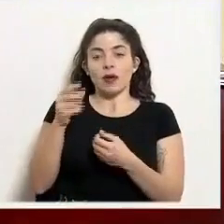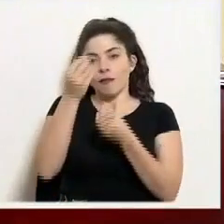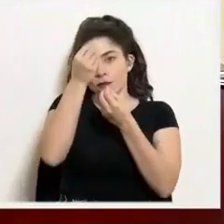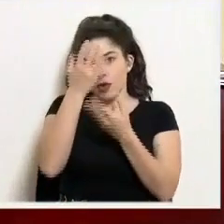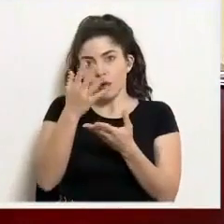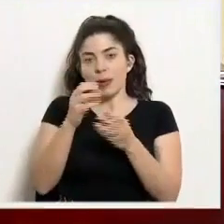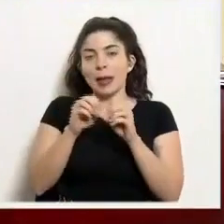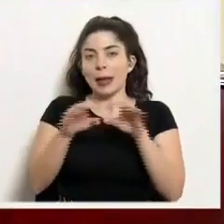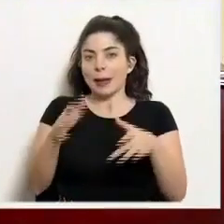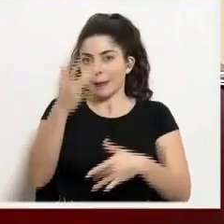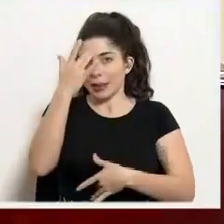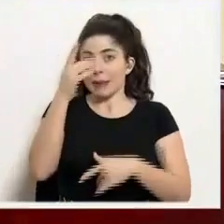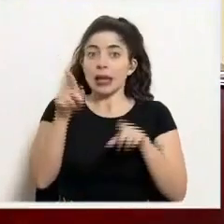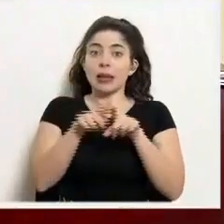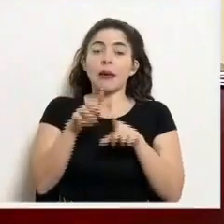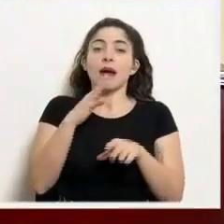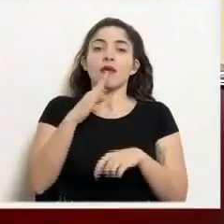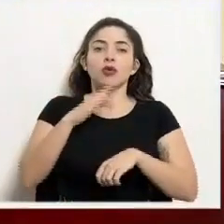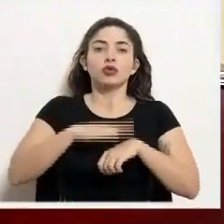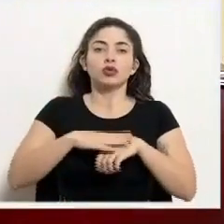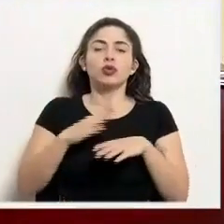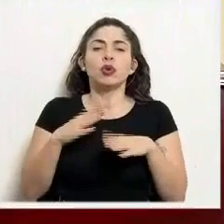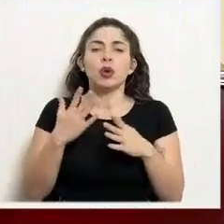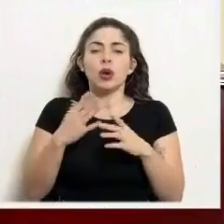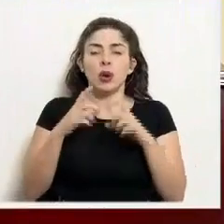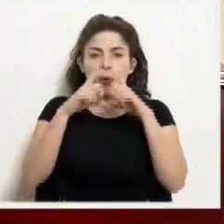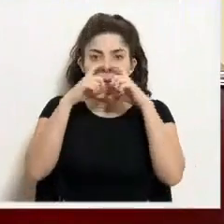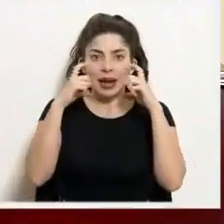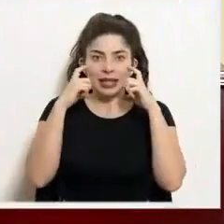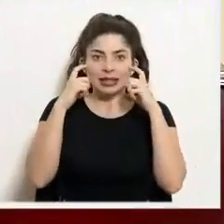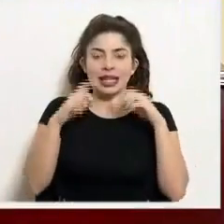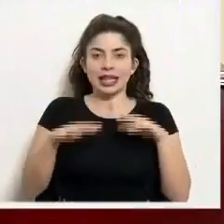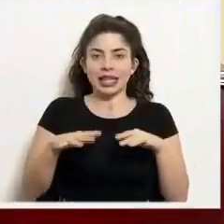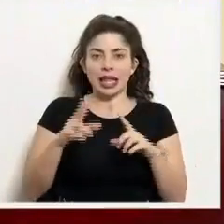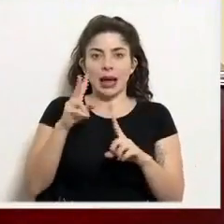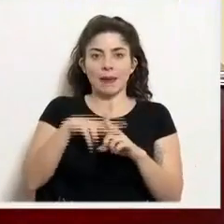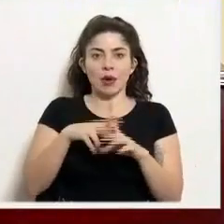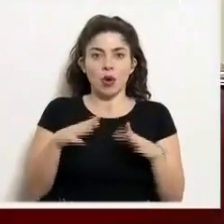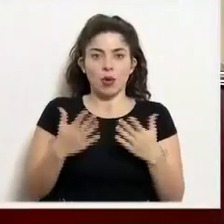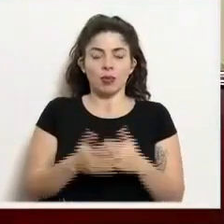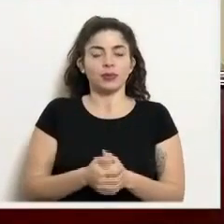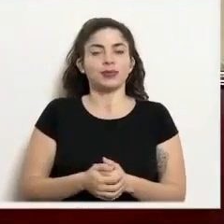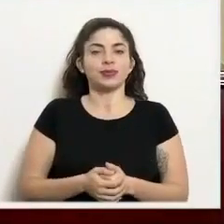epidemiológico y se va a referir sobre la aplicación de mascarilla digital. Muy buenas tardes.